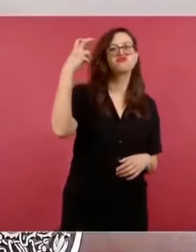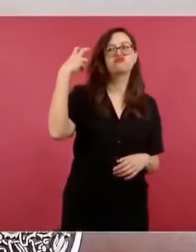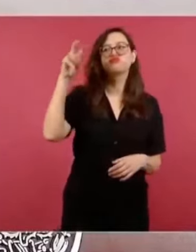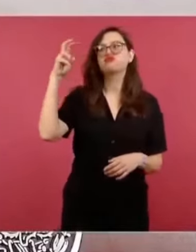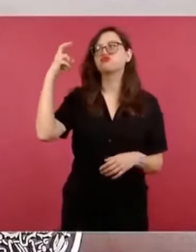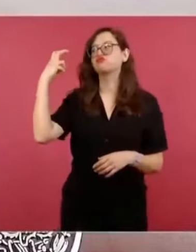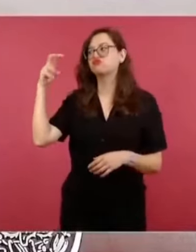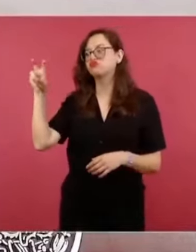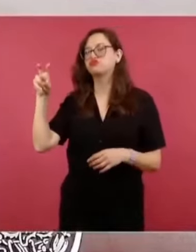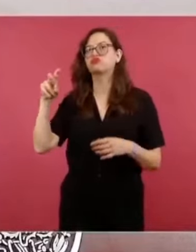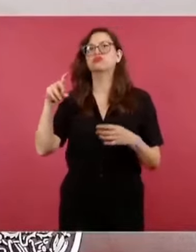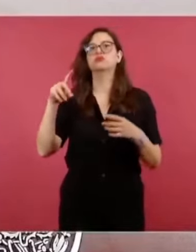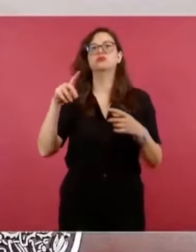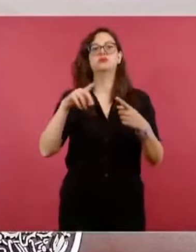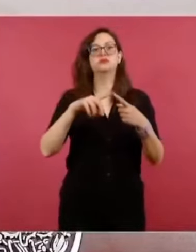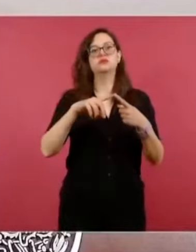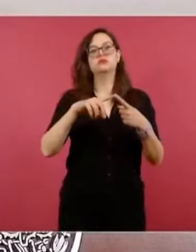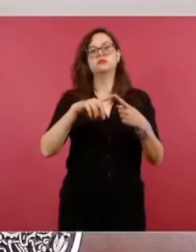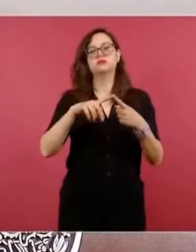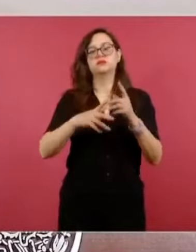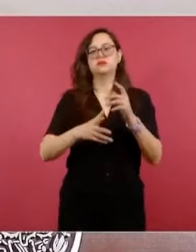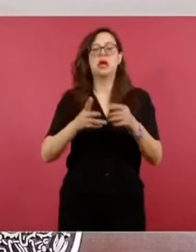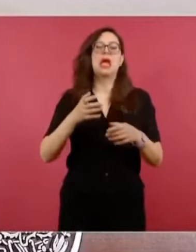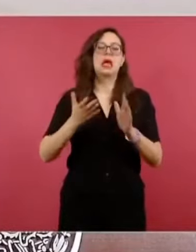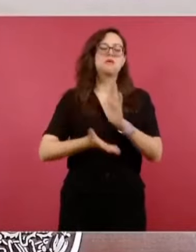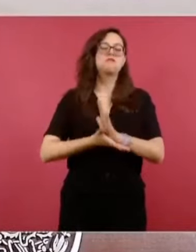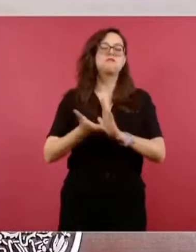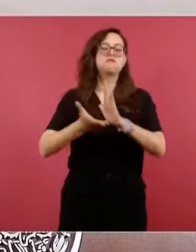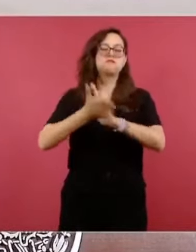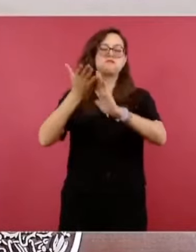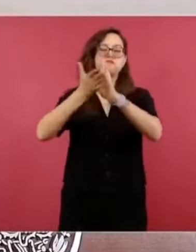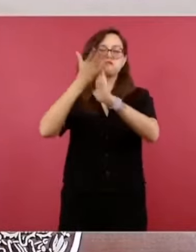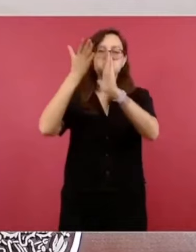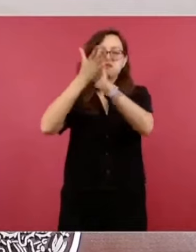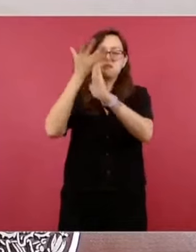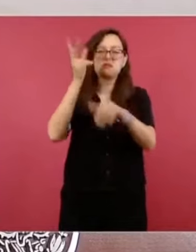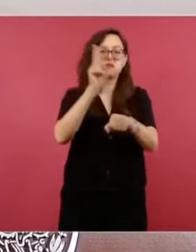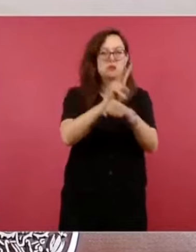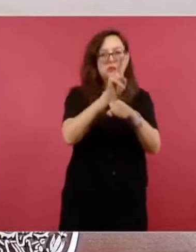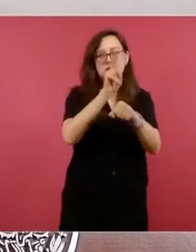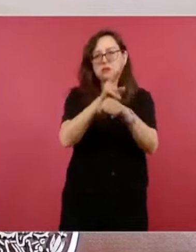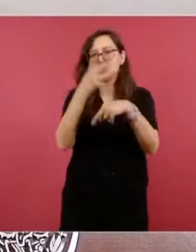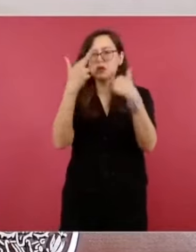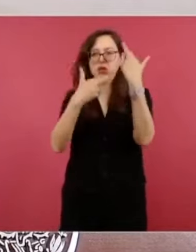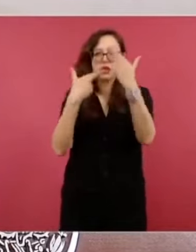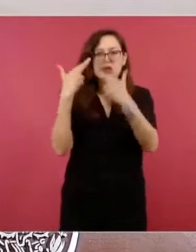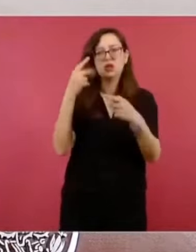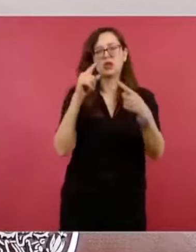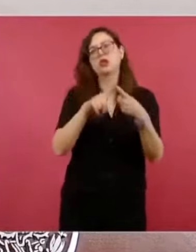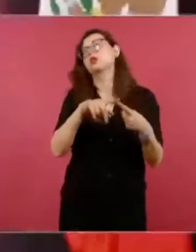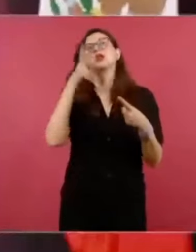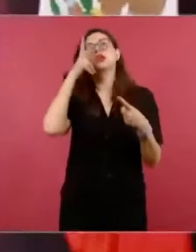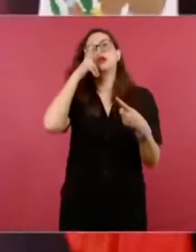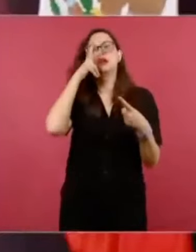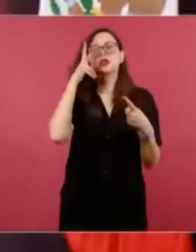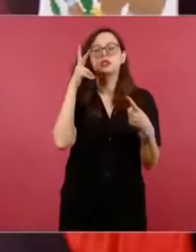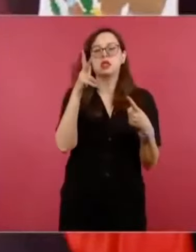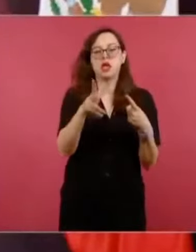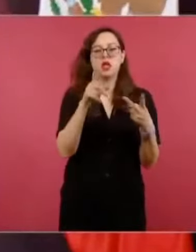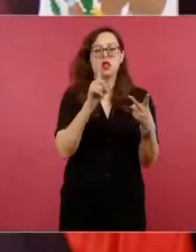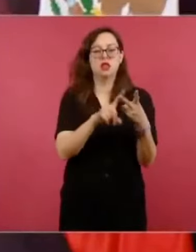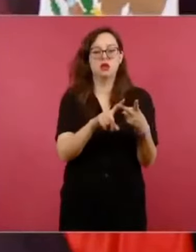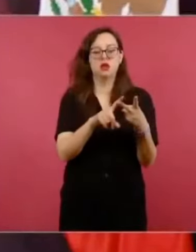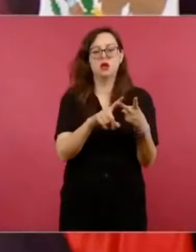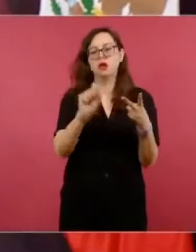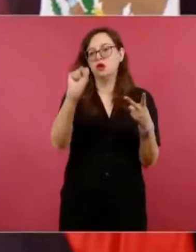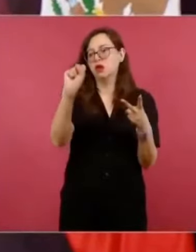estuve en la Huasteca,